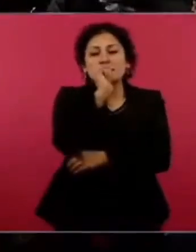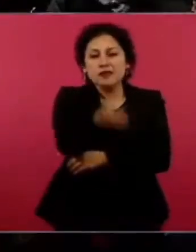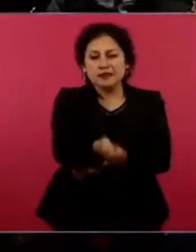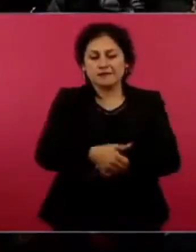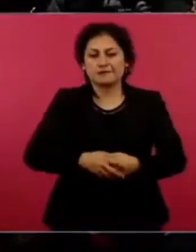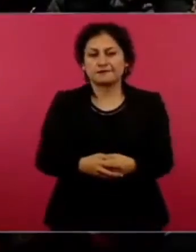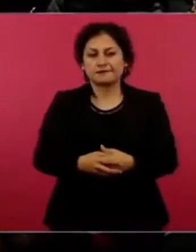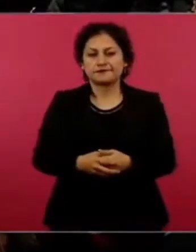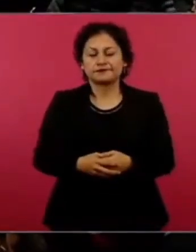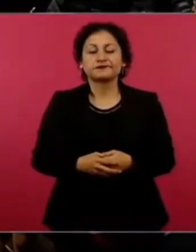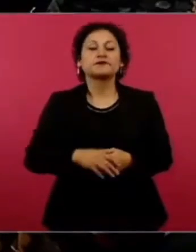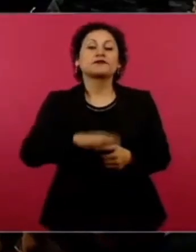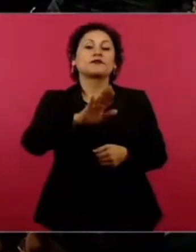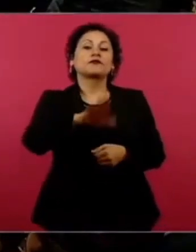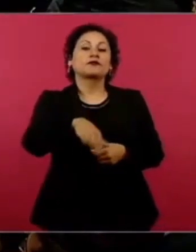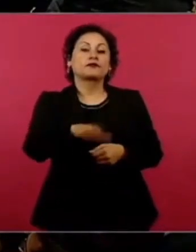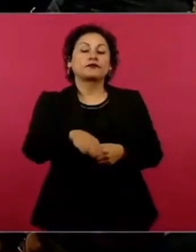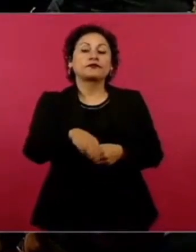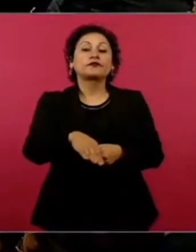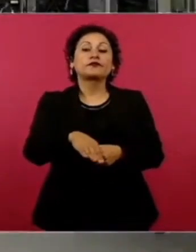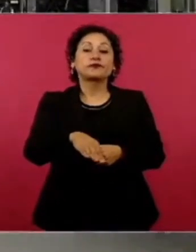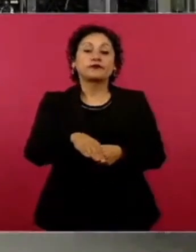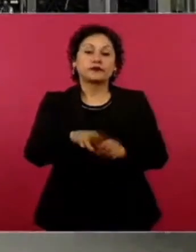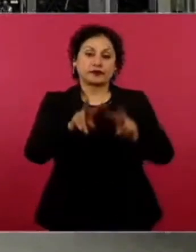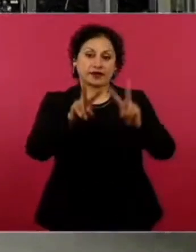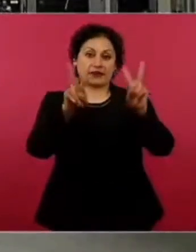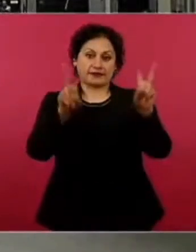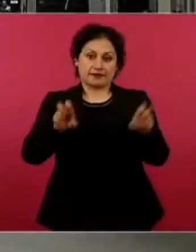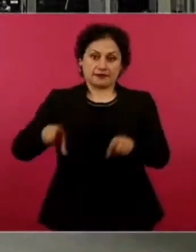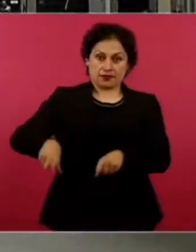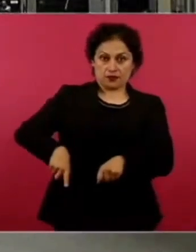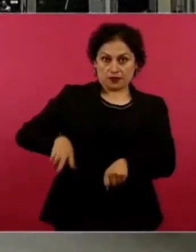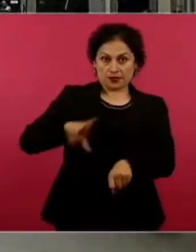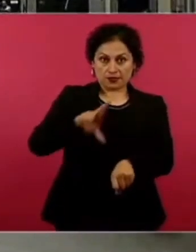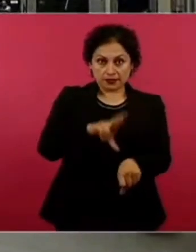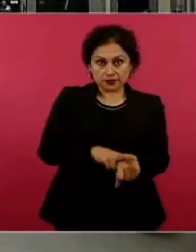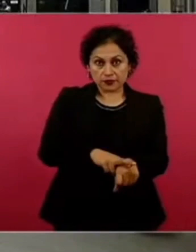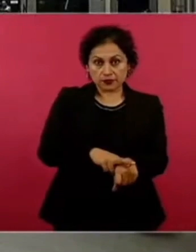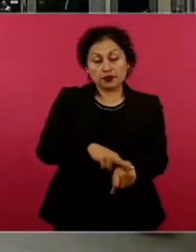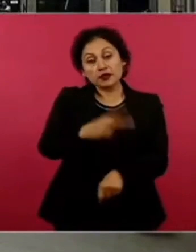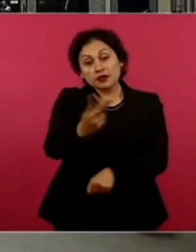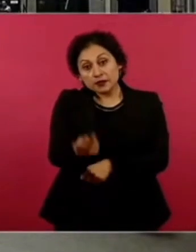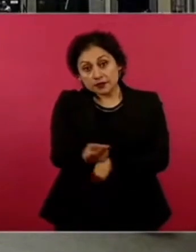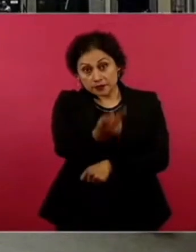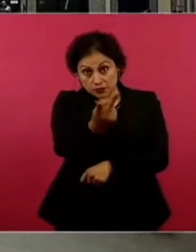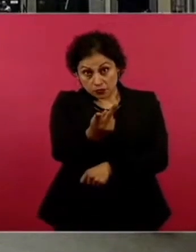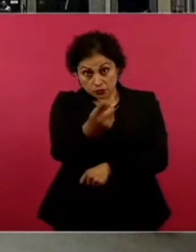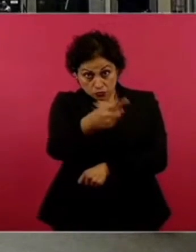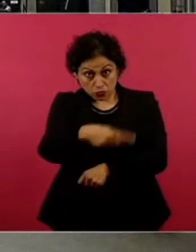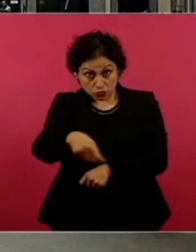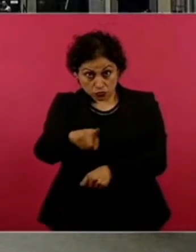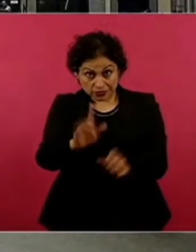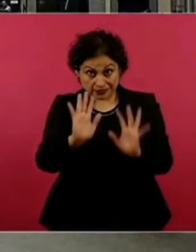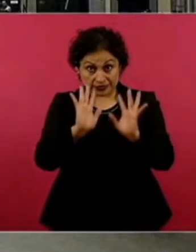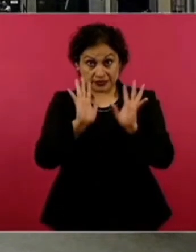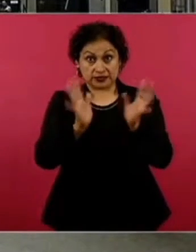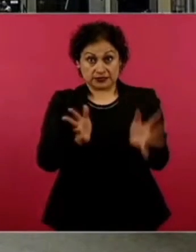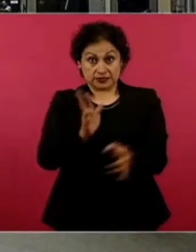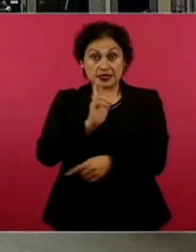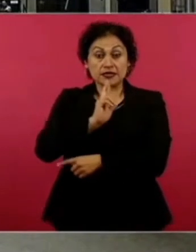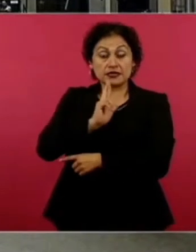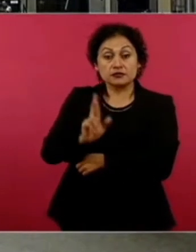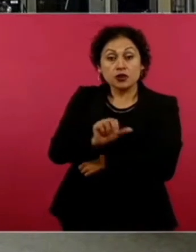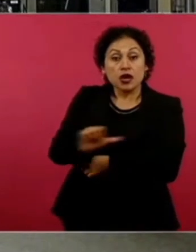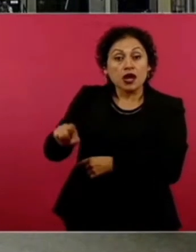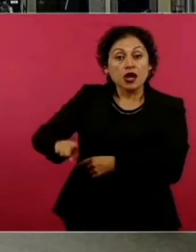Presidente, para cerrar el tema de los gobernadores, ¿ya tienen ustedes los recursos para contestarles, ya que usted señala también que están viendo